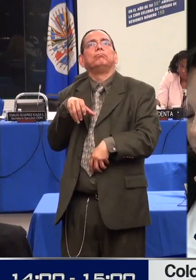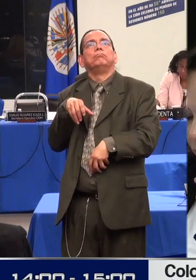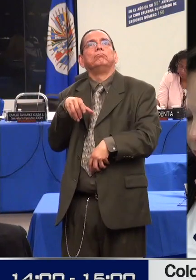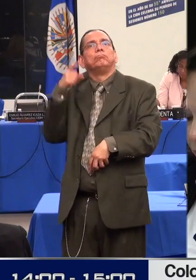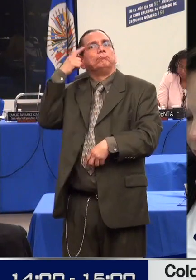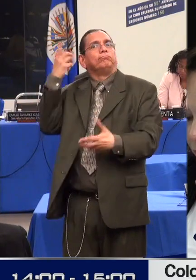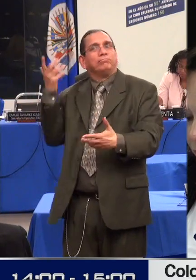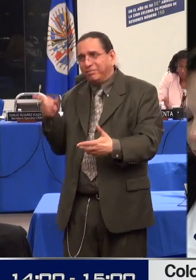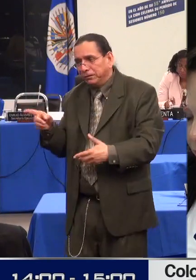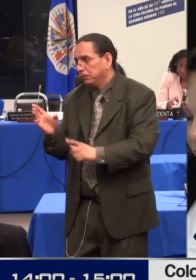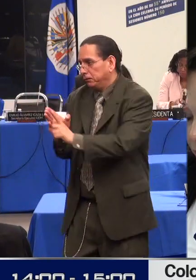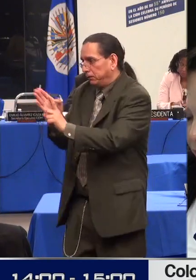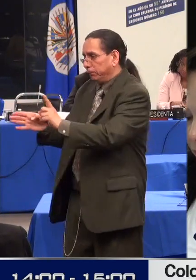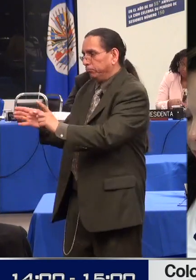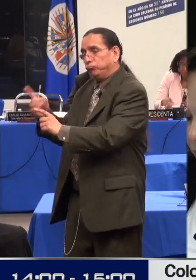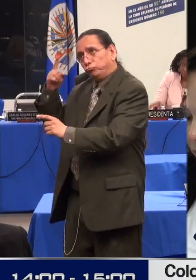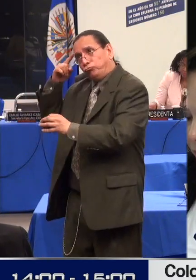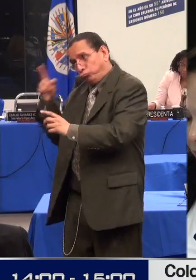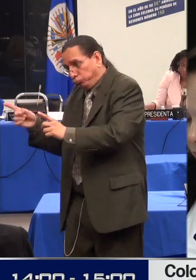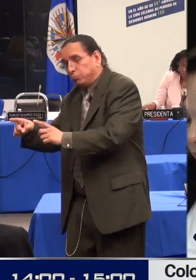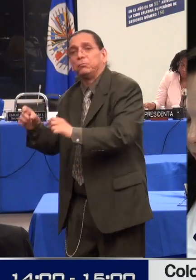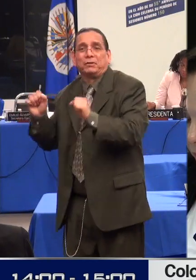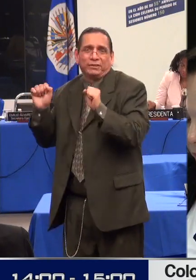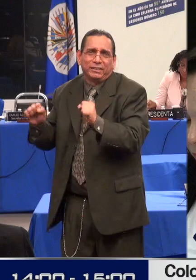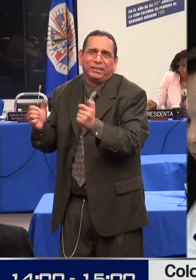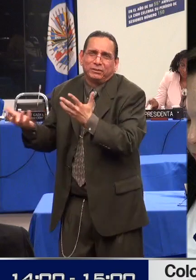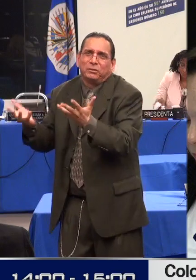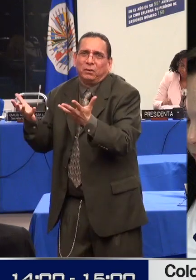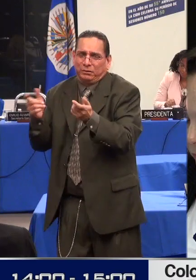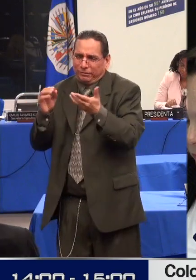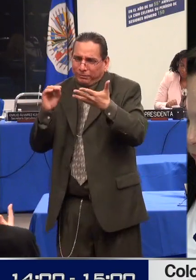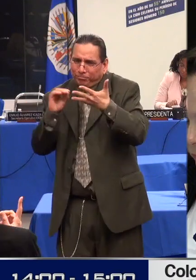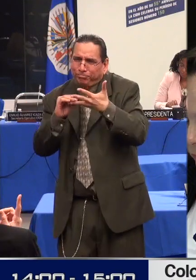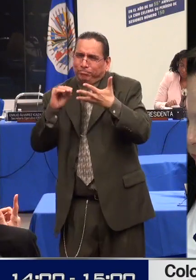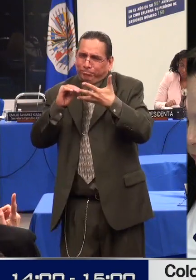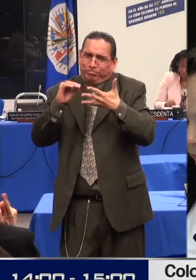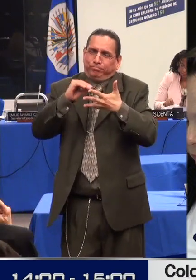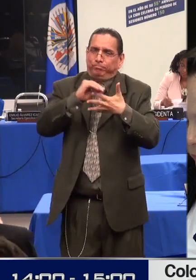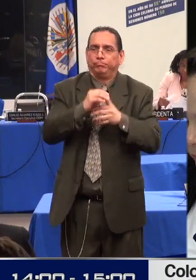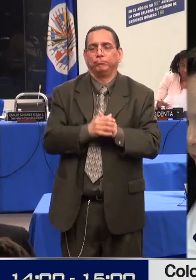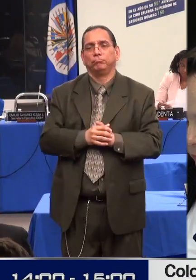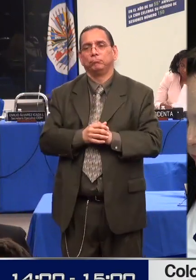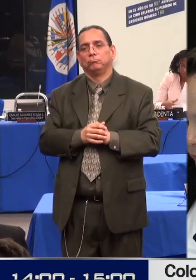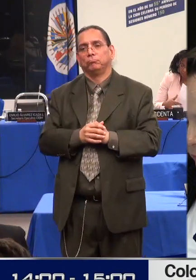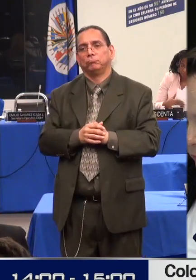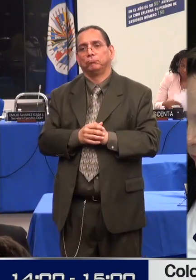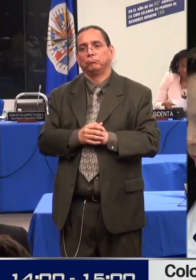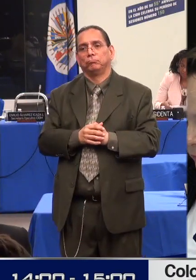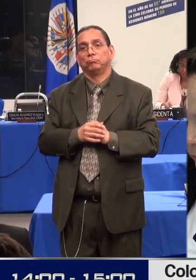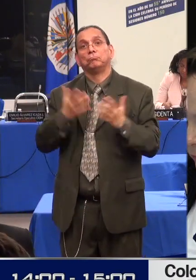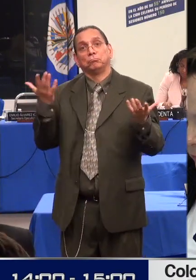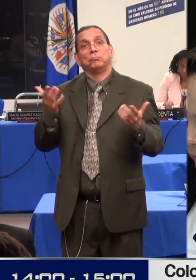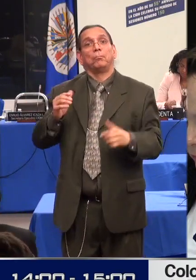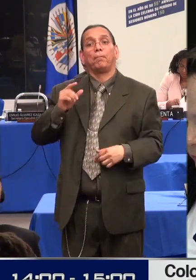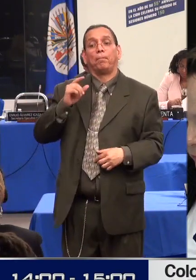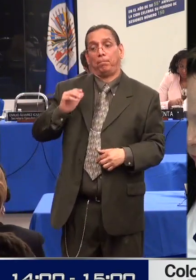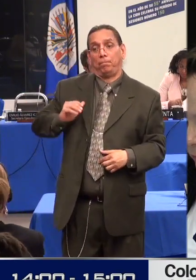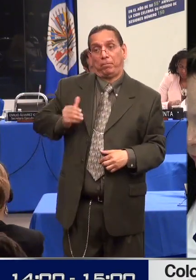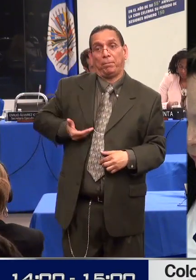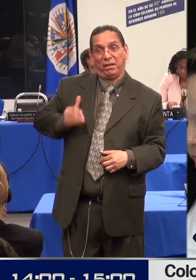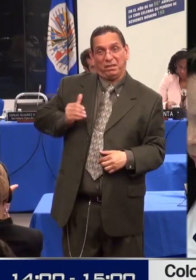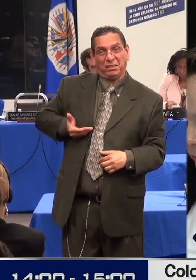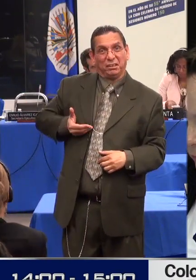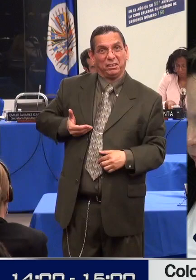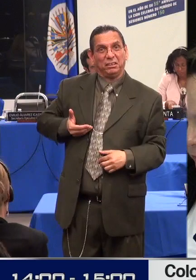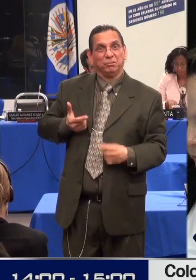pudiera someterla a una esterilización forzada, conducta que por lo demás constituye un delito tanto en la normatividad interna como en el